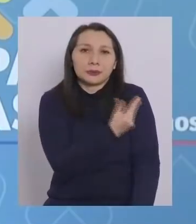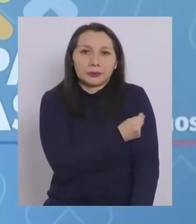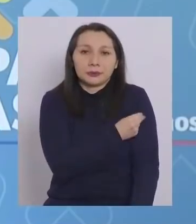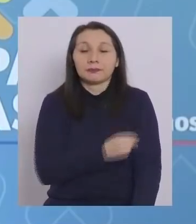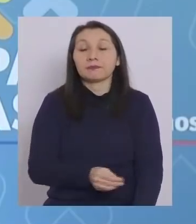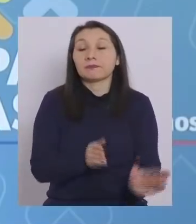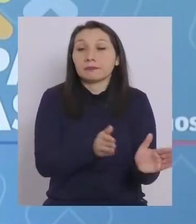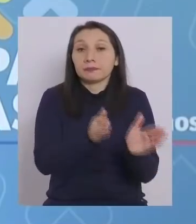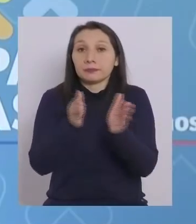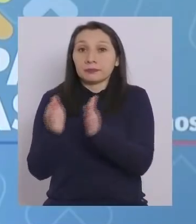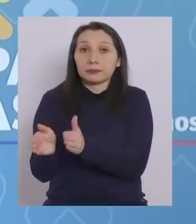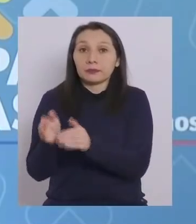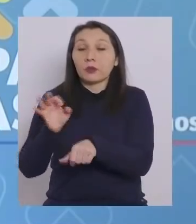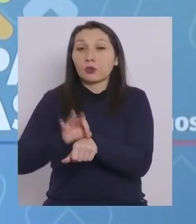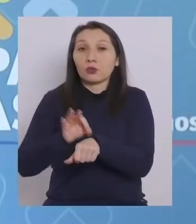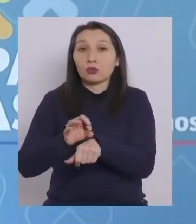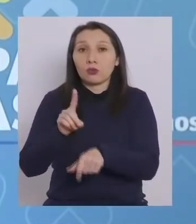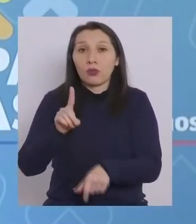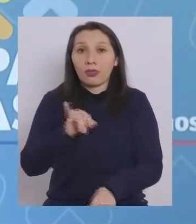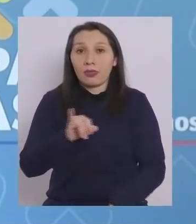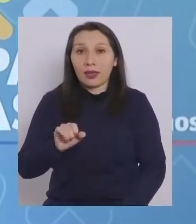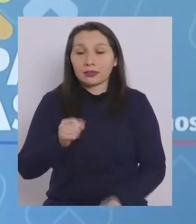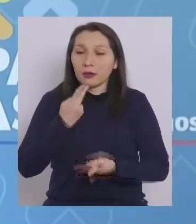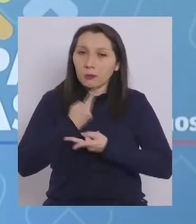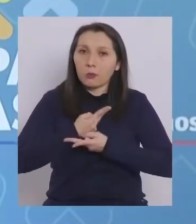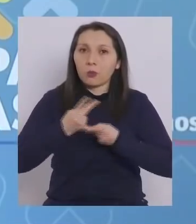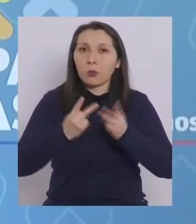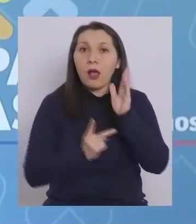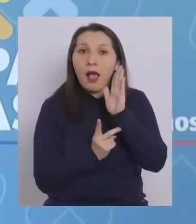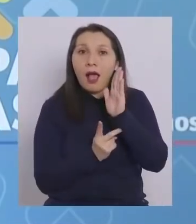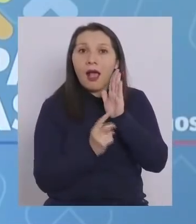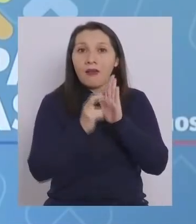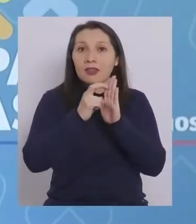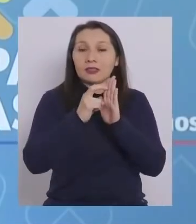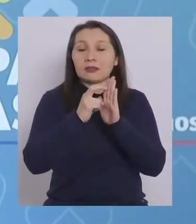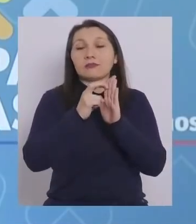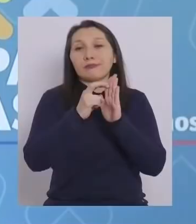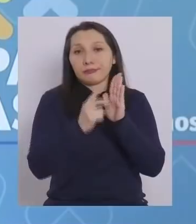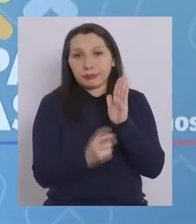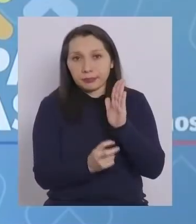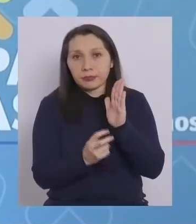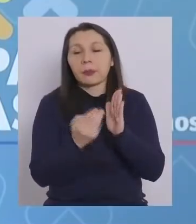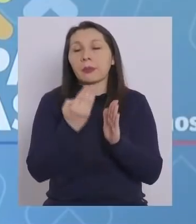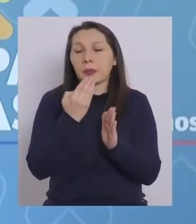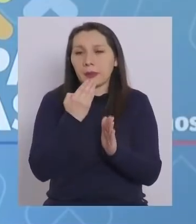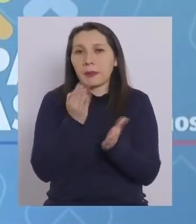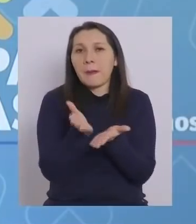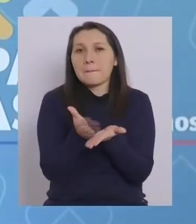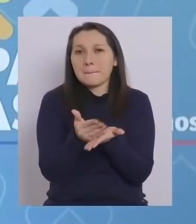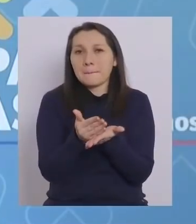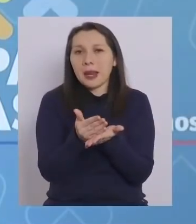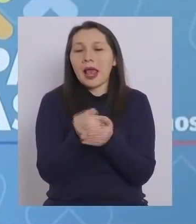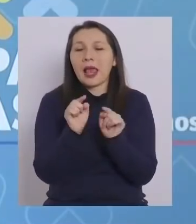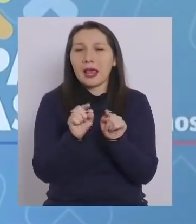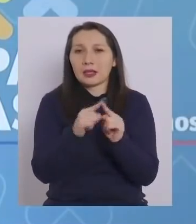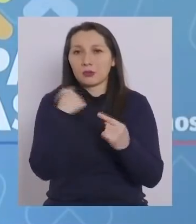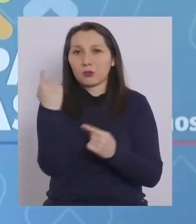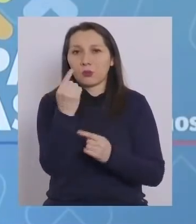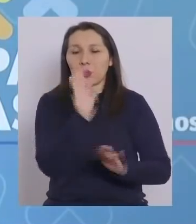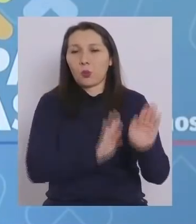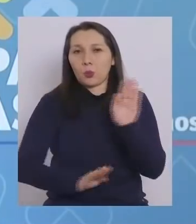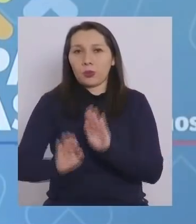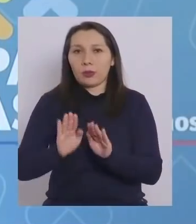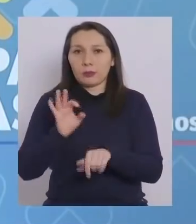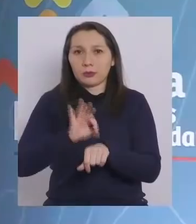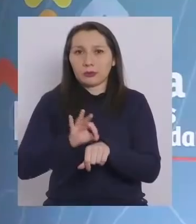A continuación, la doctora Daza dará a conocer los avances y retrocesos del plan Paso a Paso nos cuidamos.